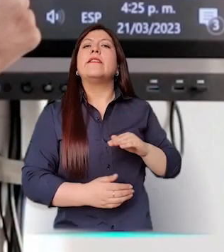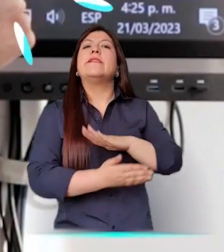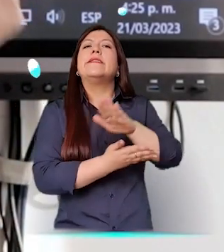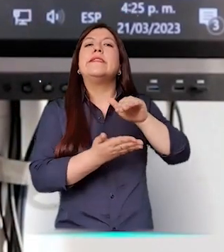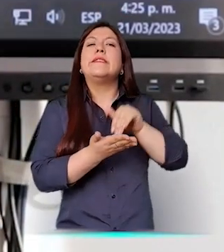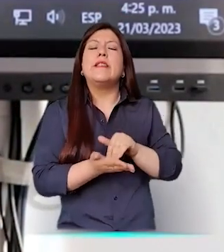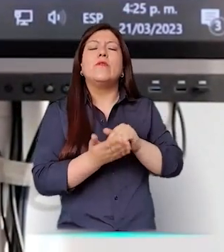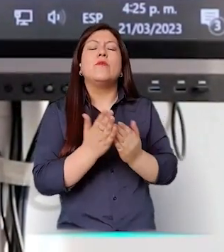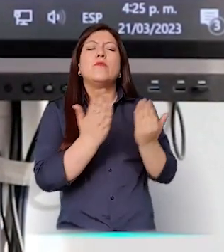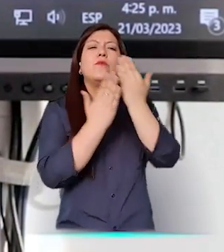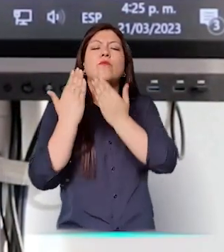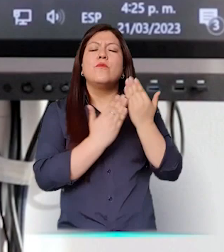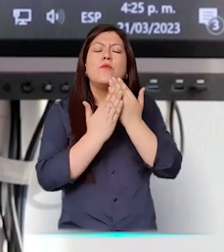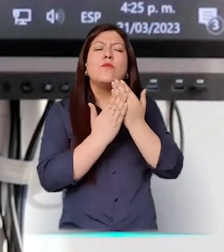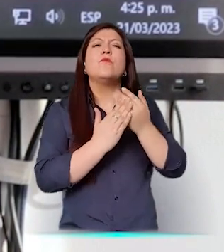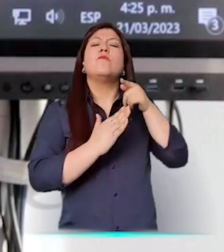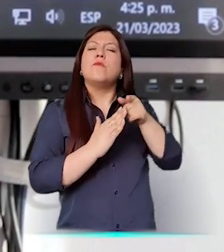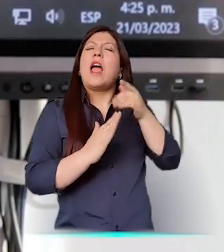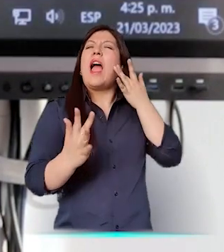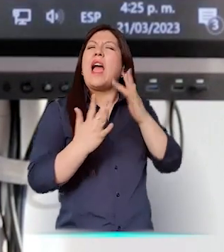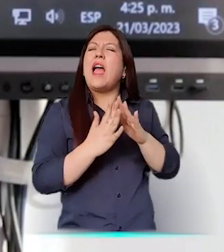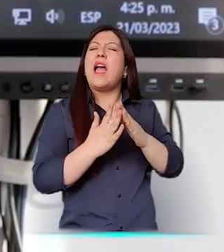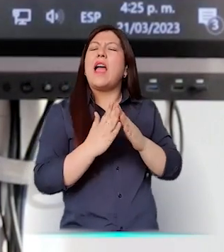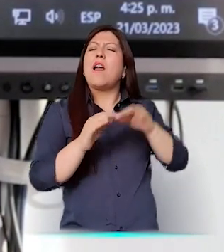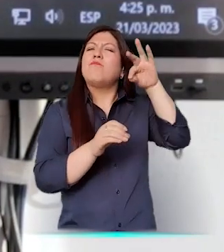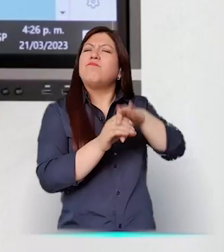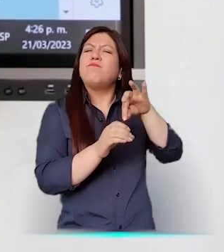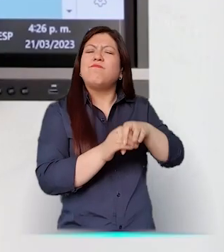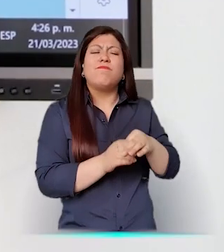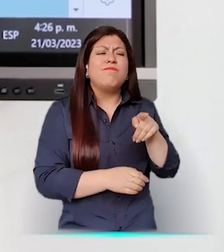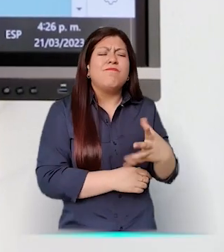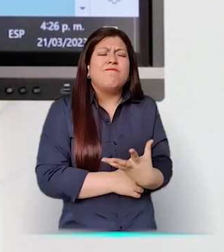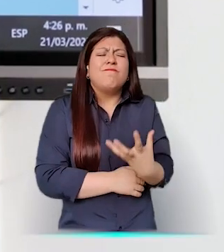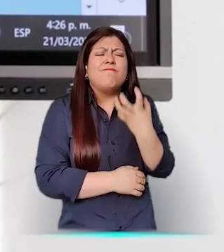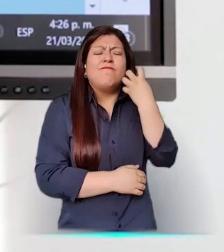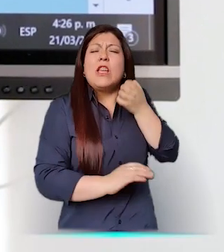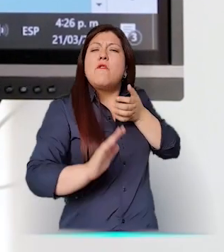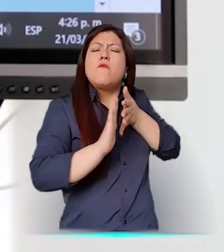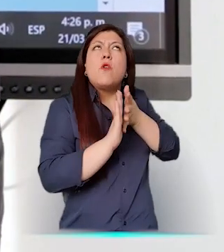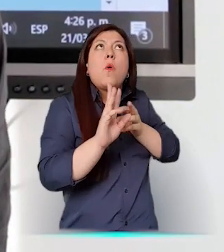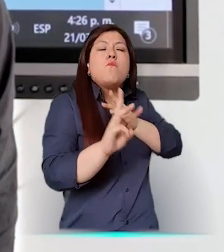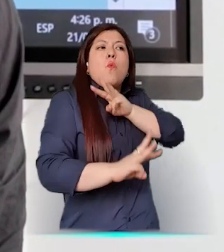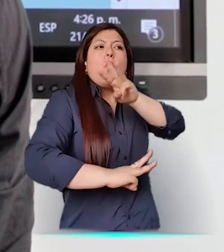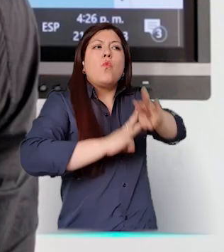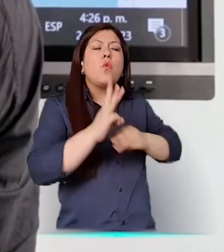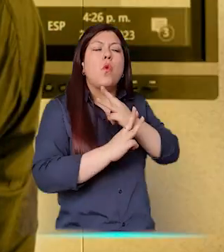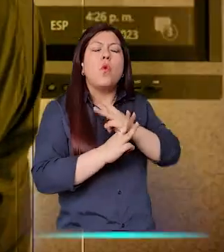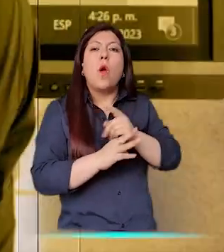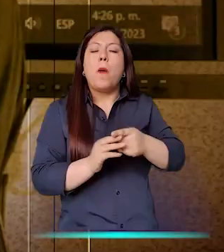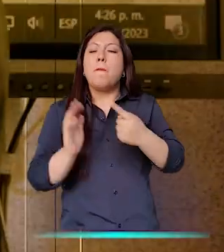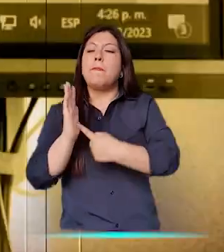encuentra el CEDAI, que es el Centro de Estudios en Democracia y Asuntos Electorales. Ahí está la base de datos con resultados